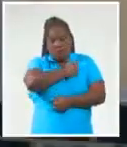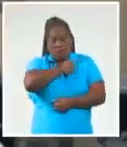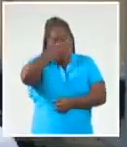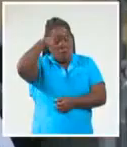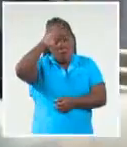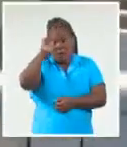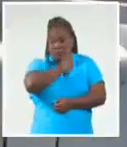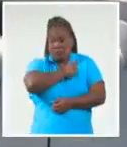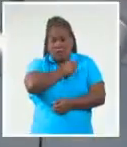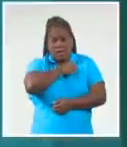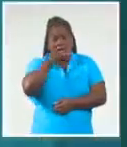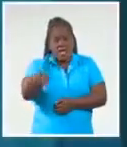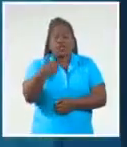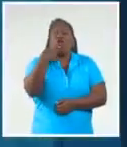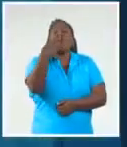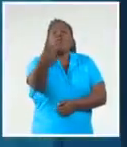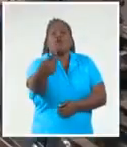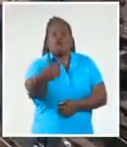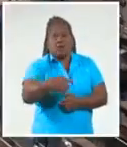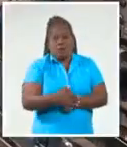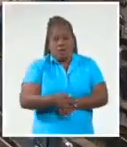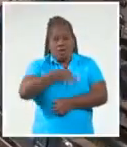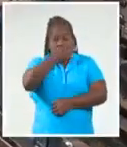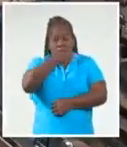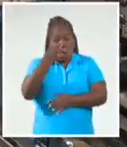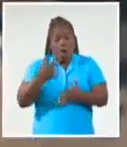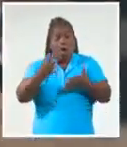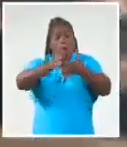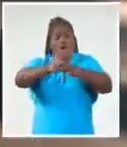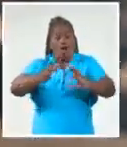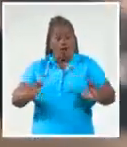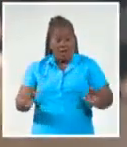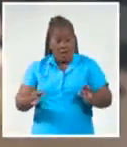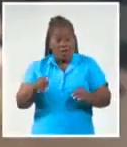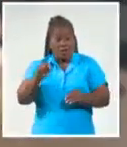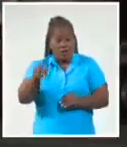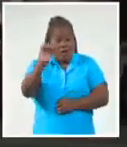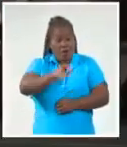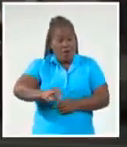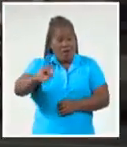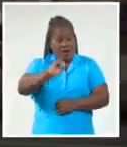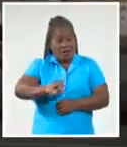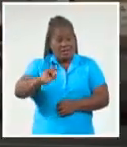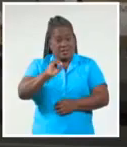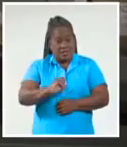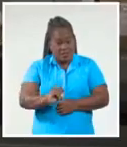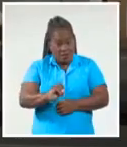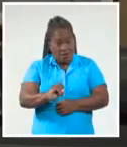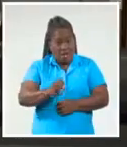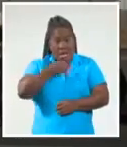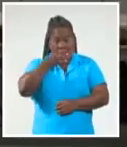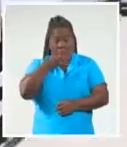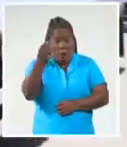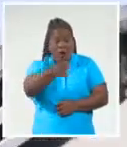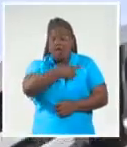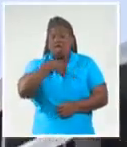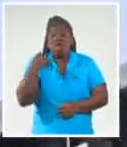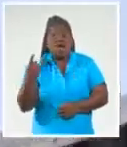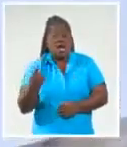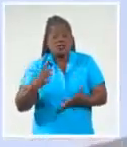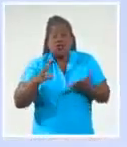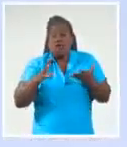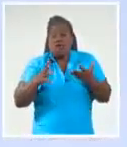eso hay que denunciarlo, afirmó el coordinador de la organización progresista al tildar de fracasado el